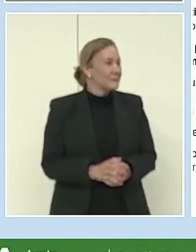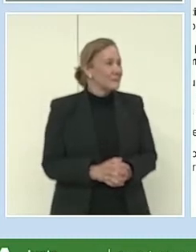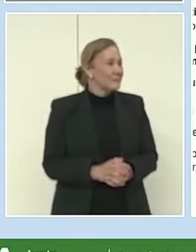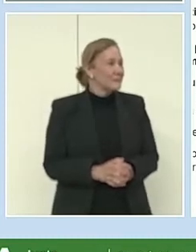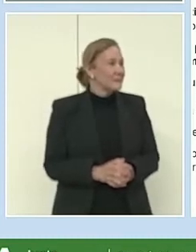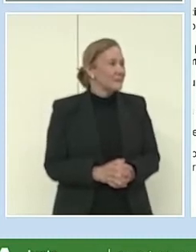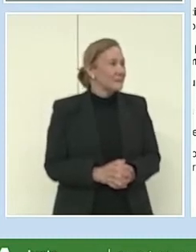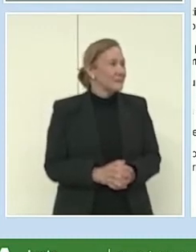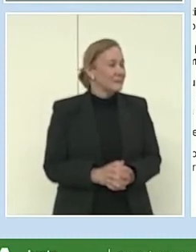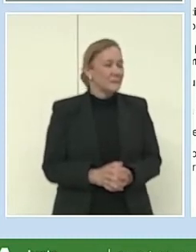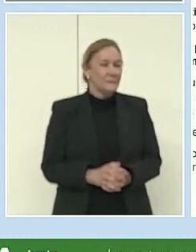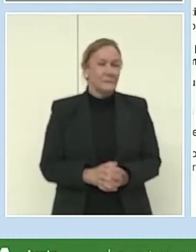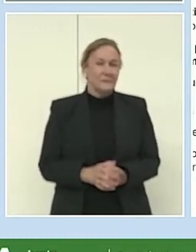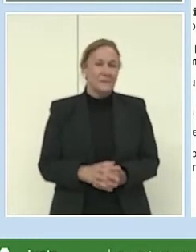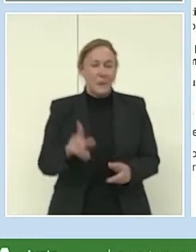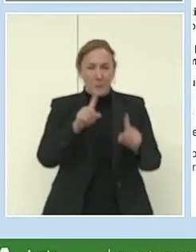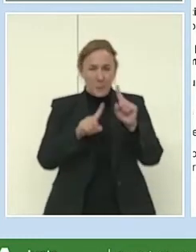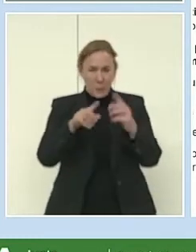No entiendo, es que no oigo.